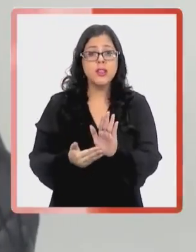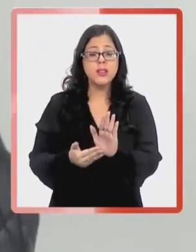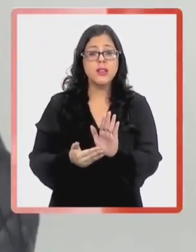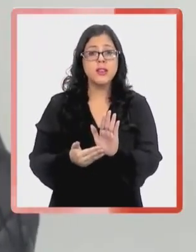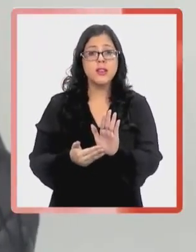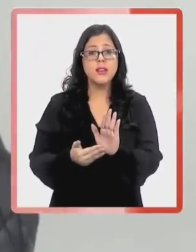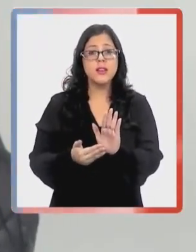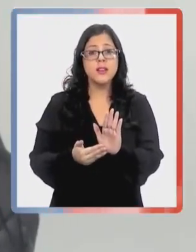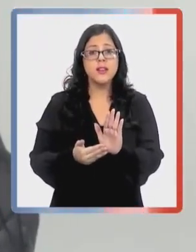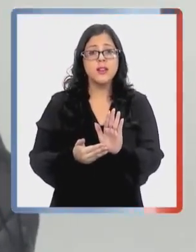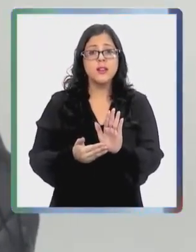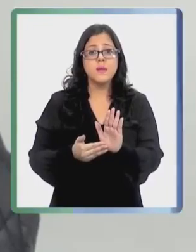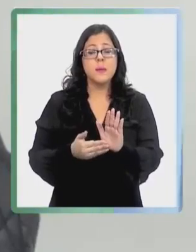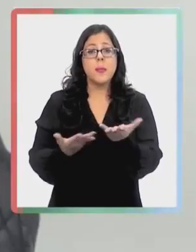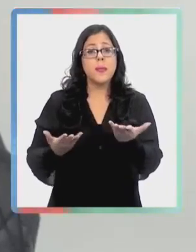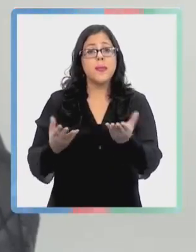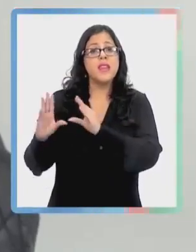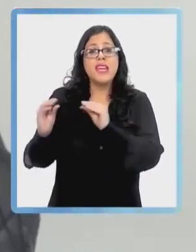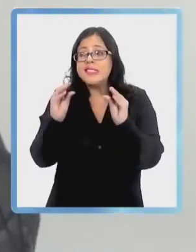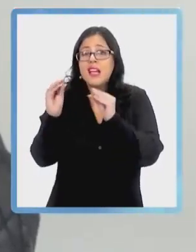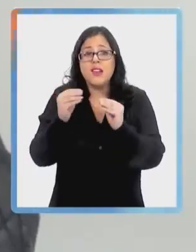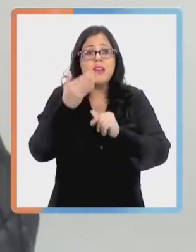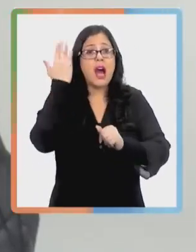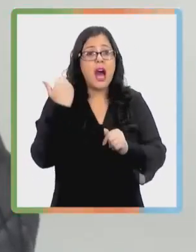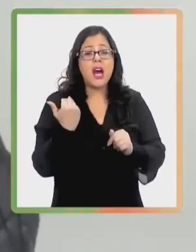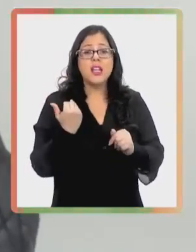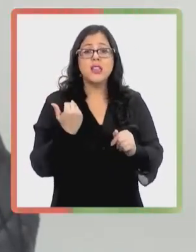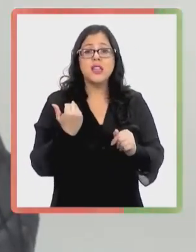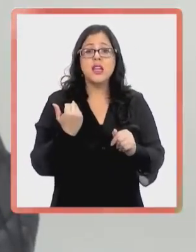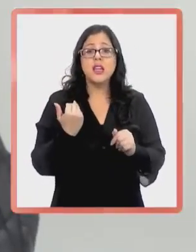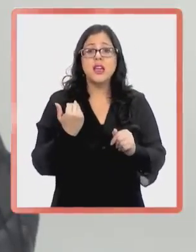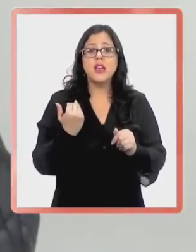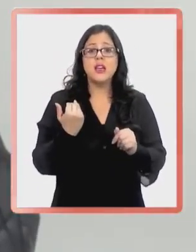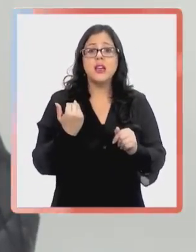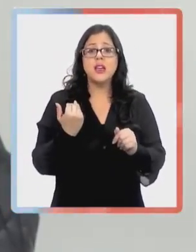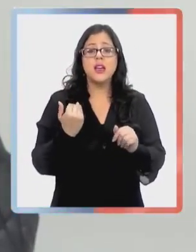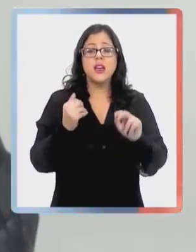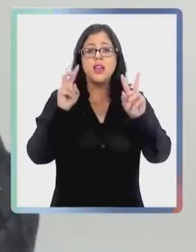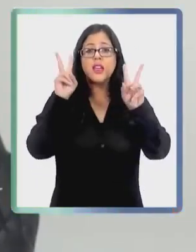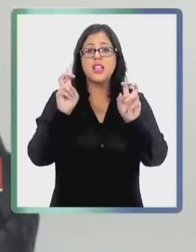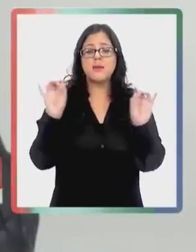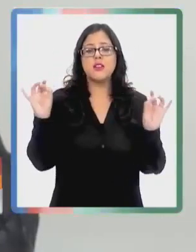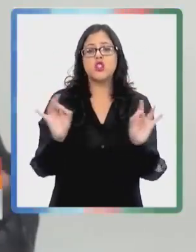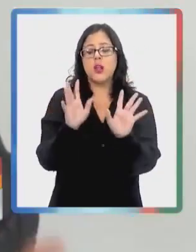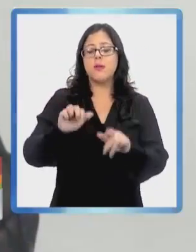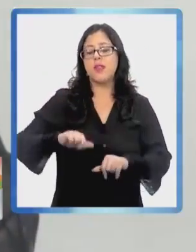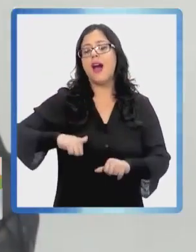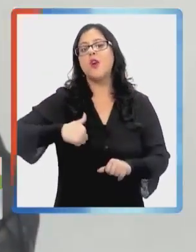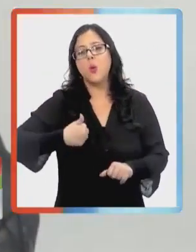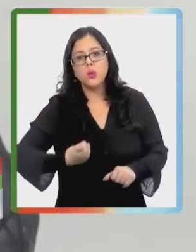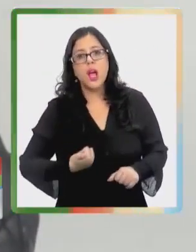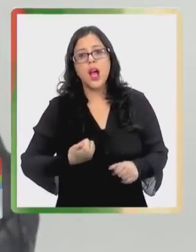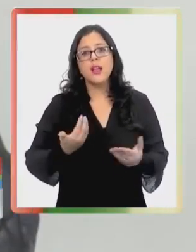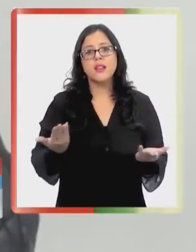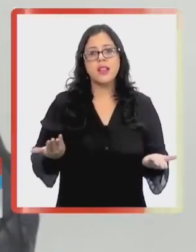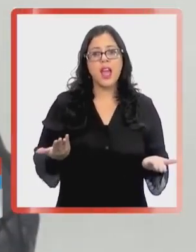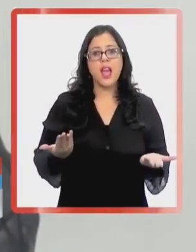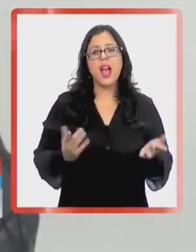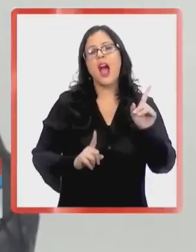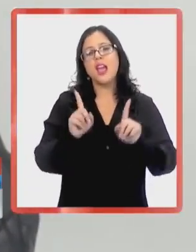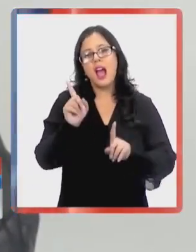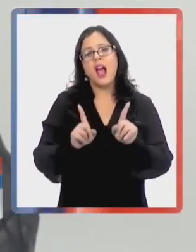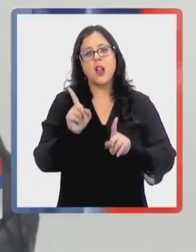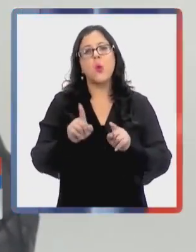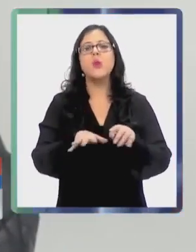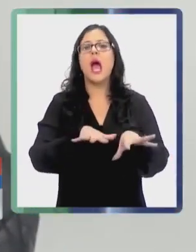que se hablaba y que todo el mundo parecía ser que solo desde la buena voluntad había que generar